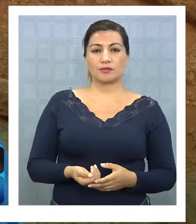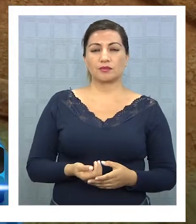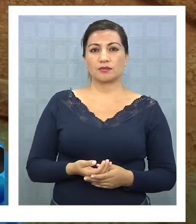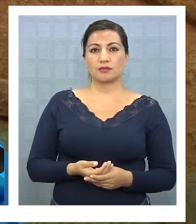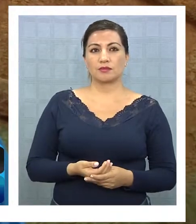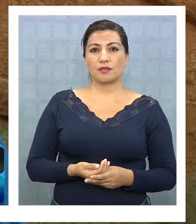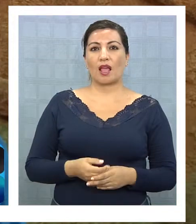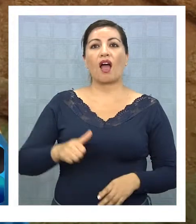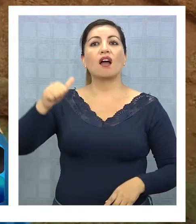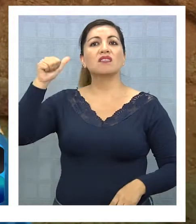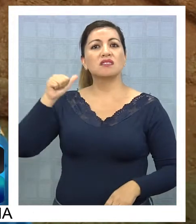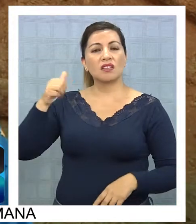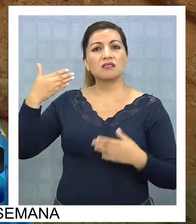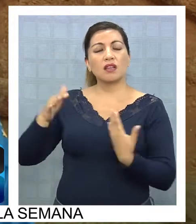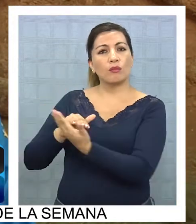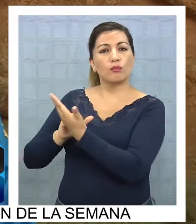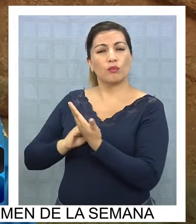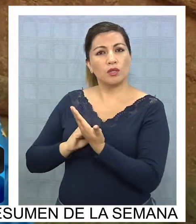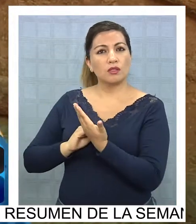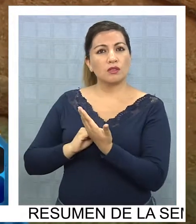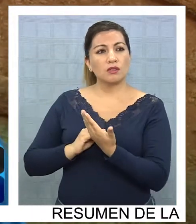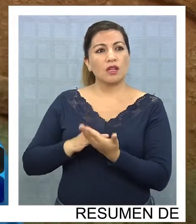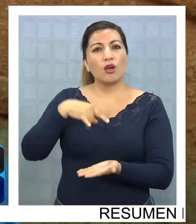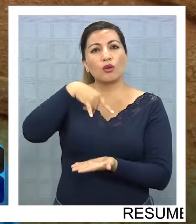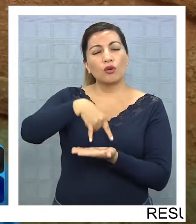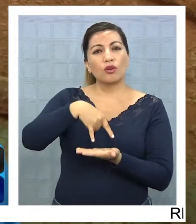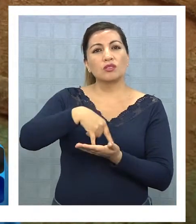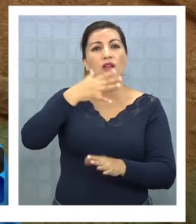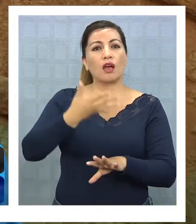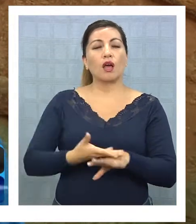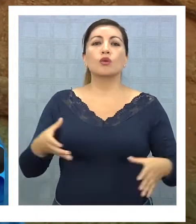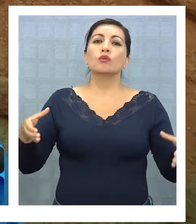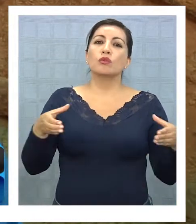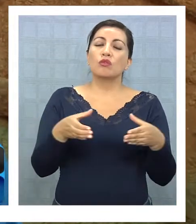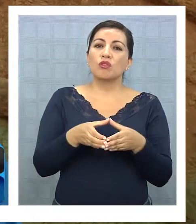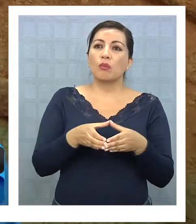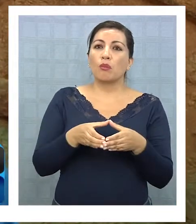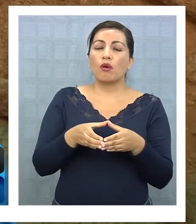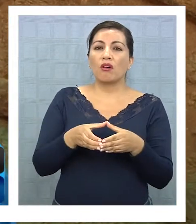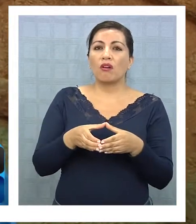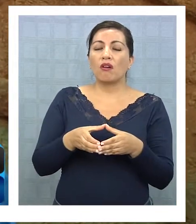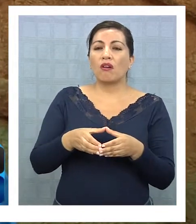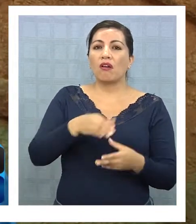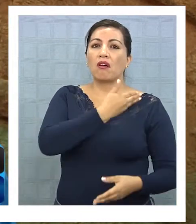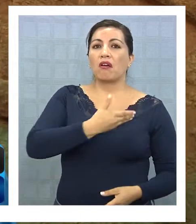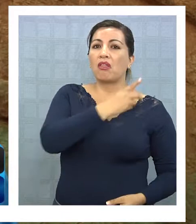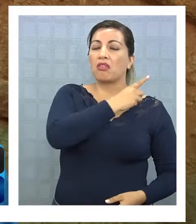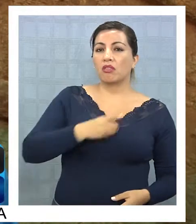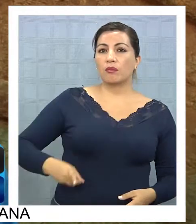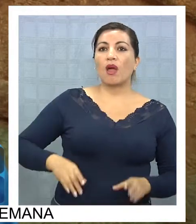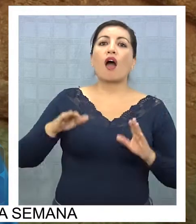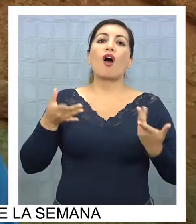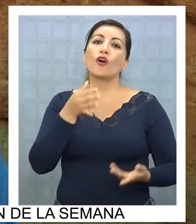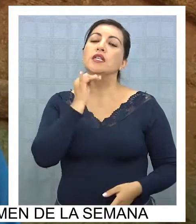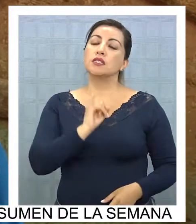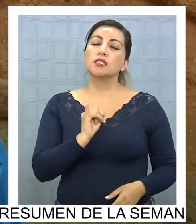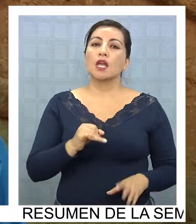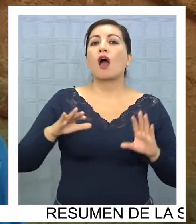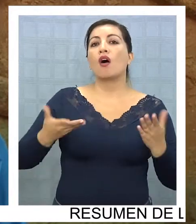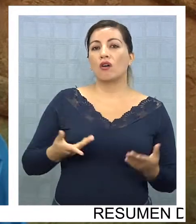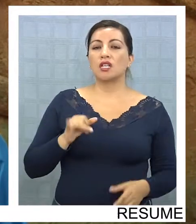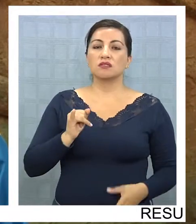Ya nos veíamos ayer que aparece en un parlamento una agrupación de parlamentarios que dicen que ahora sí que vamos a hacer algo.